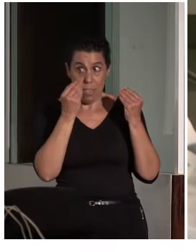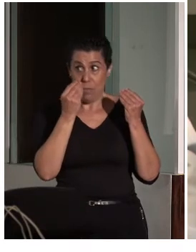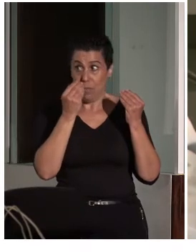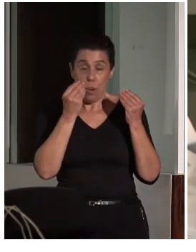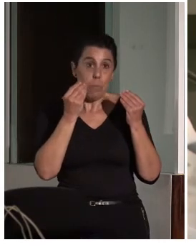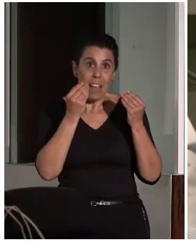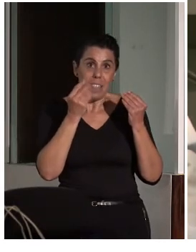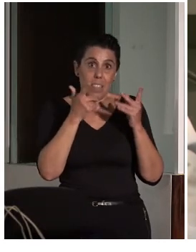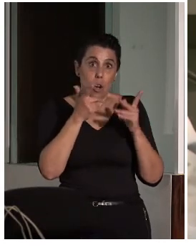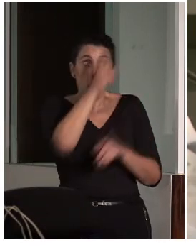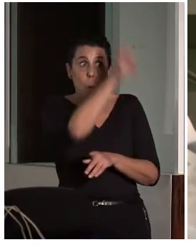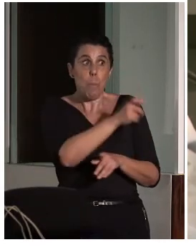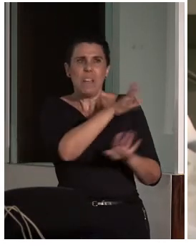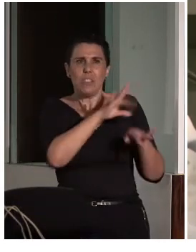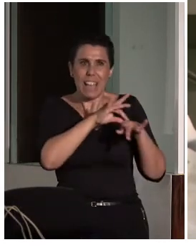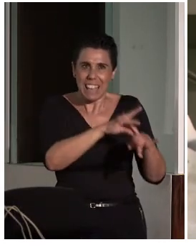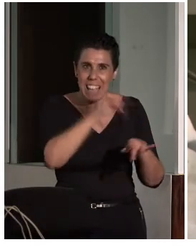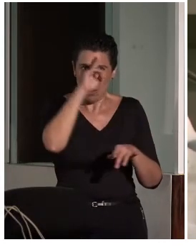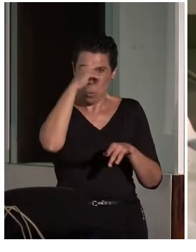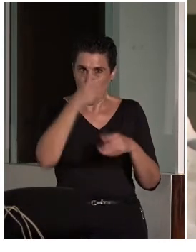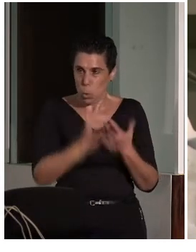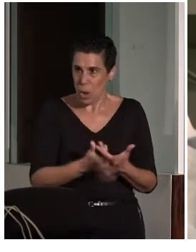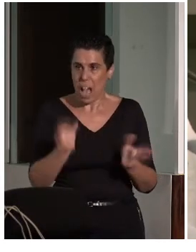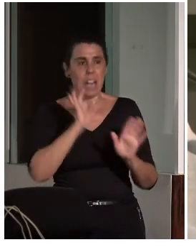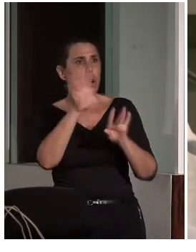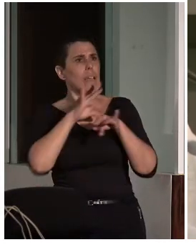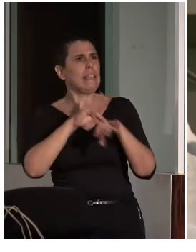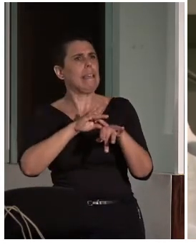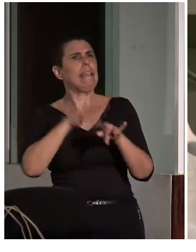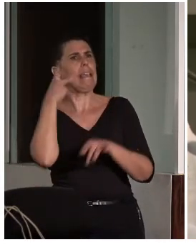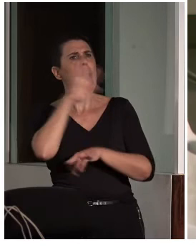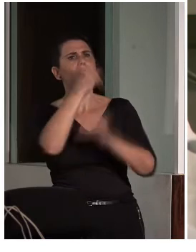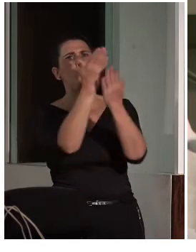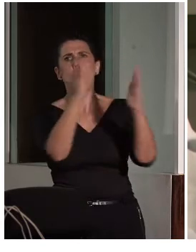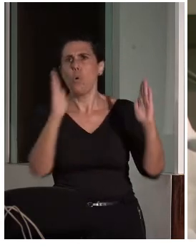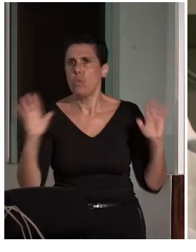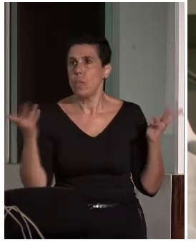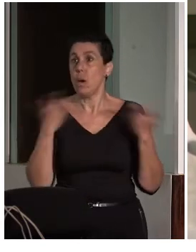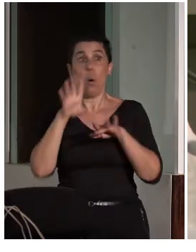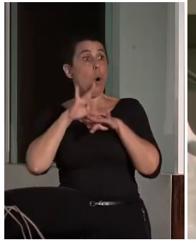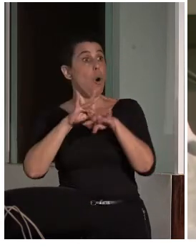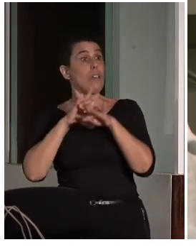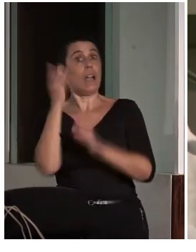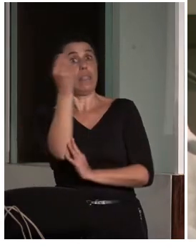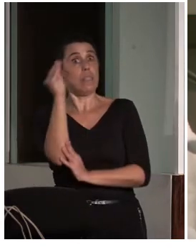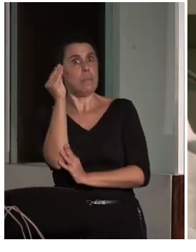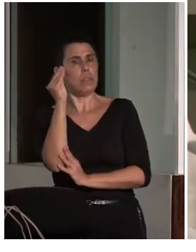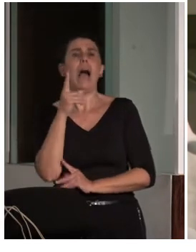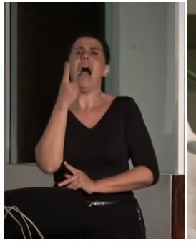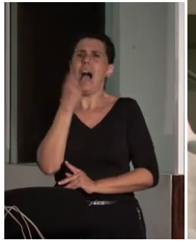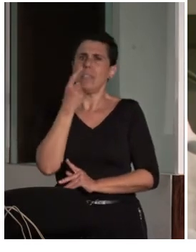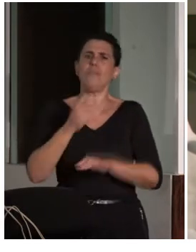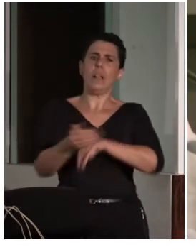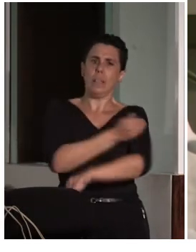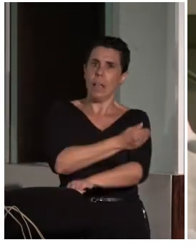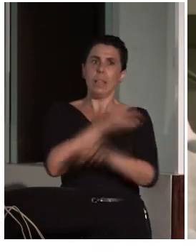como guías culturales, como guías de museo, como guías de monumento, que esa formación se lleve